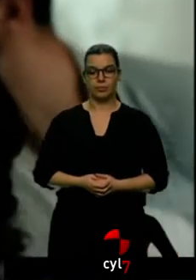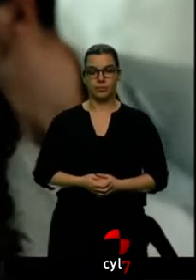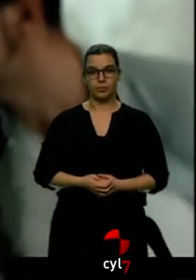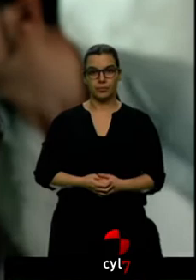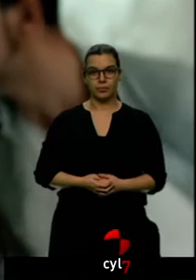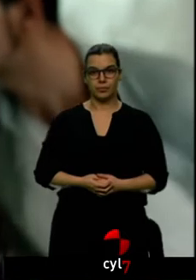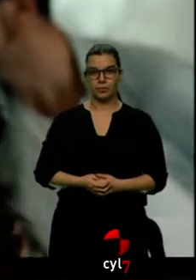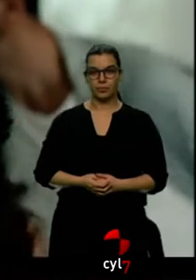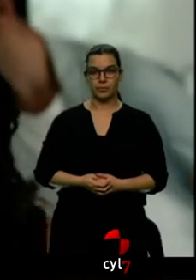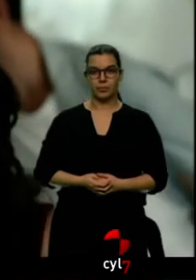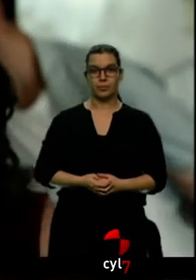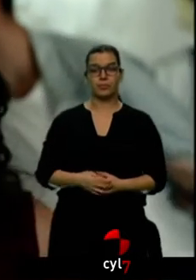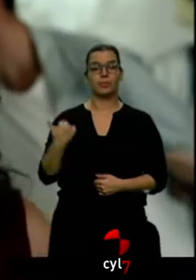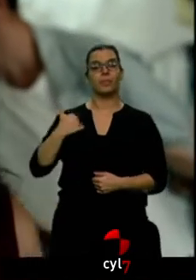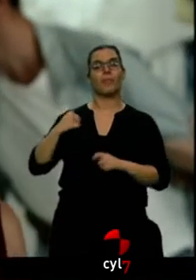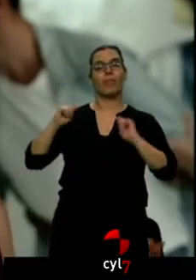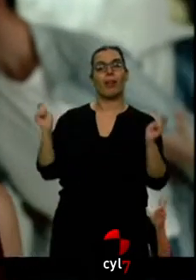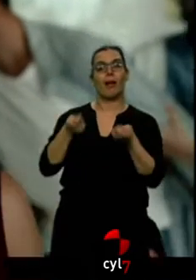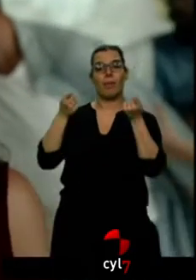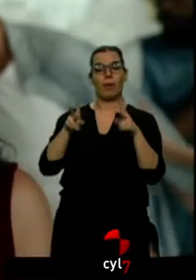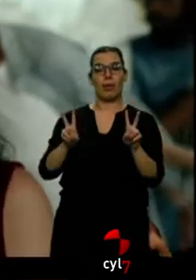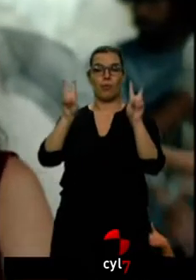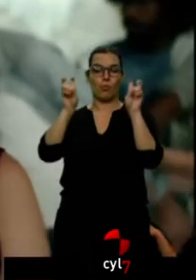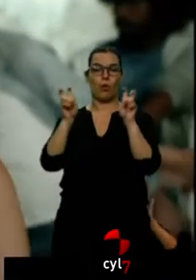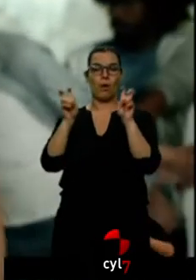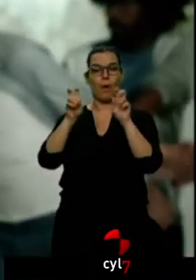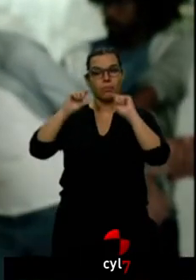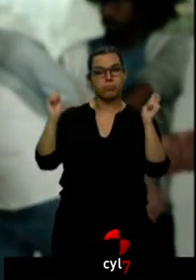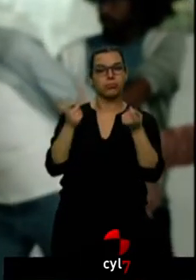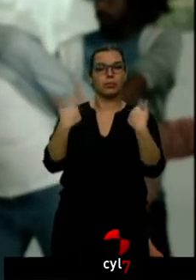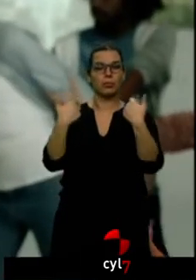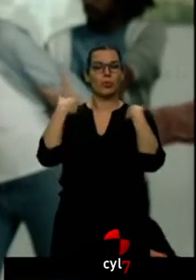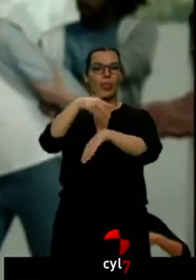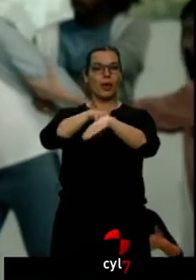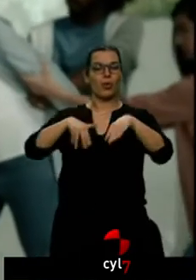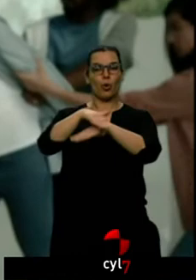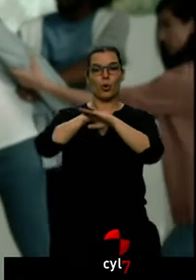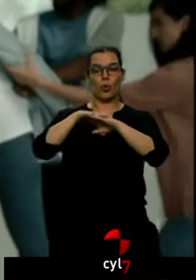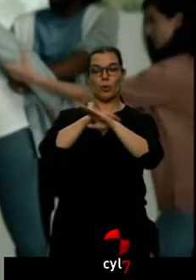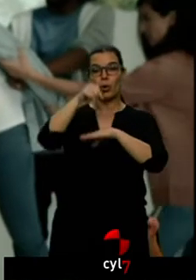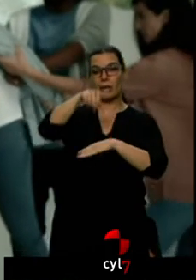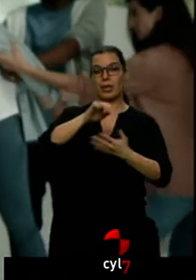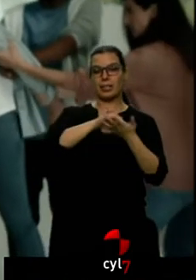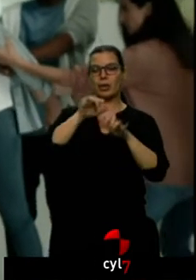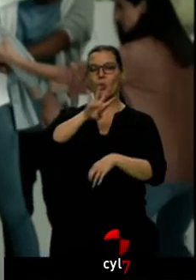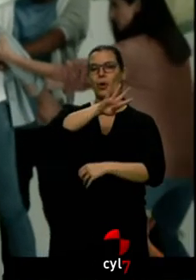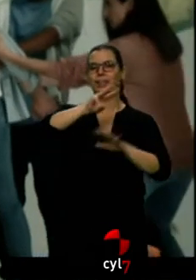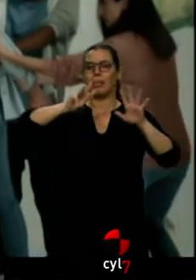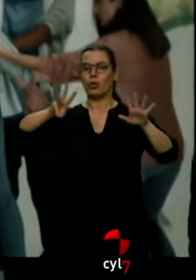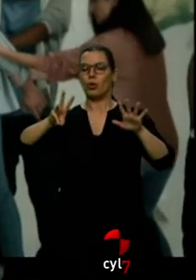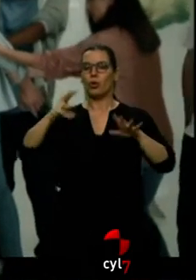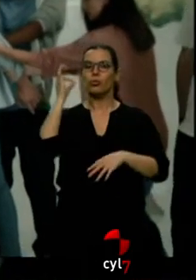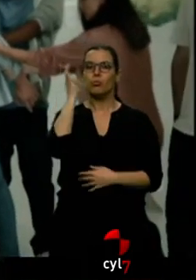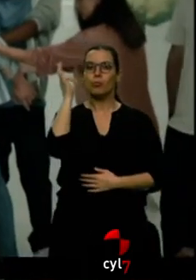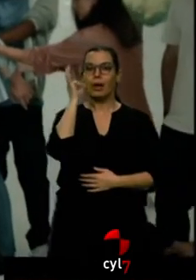actos y de mi cuerpo. Es la nueva campaña que lanza la delegación del gobierno. En Castilla y León, 48 mujeres han sido asesinadas desde el año